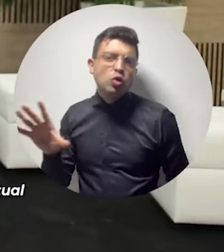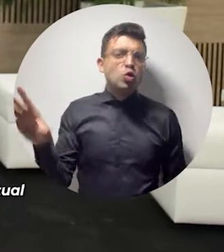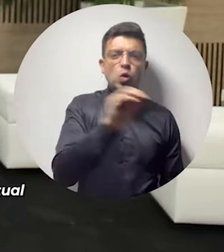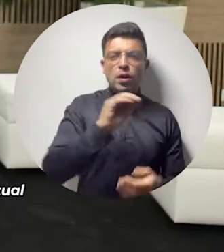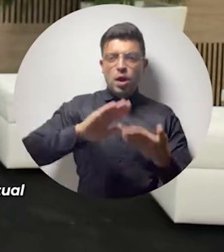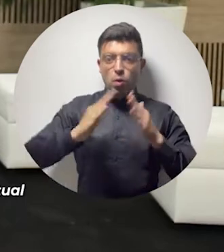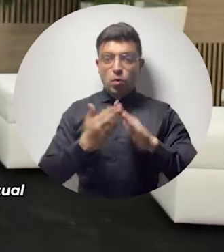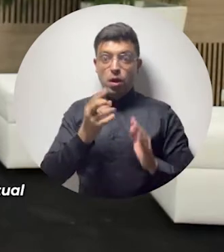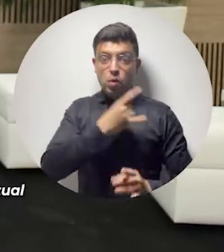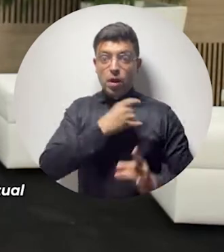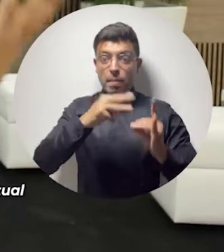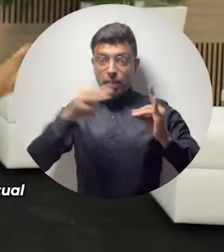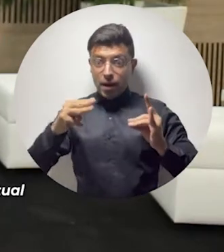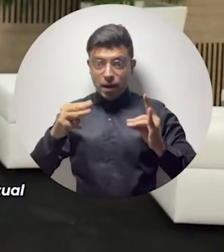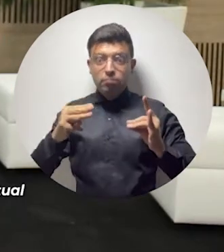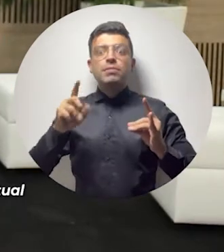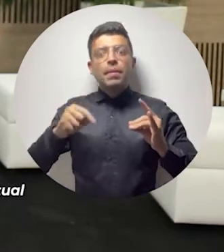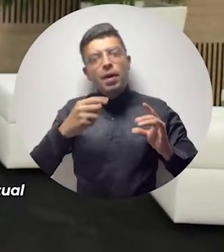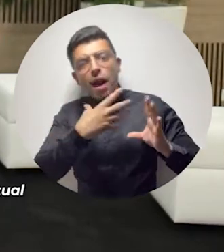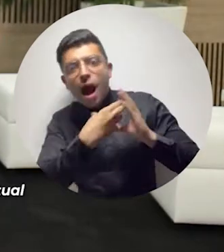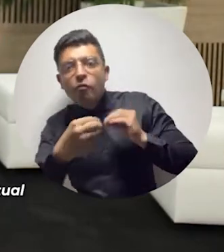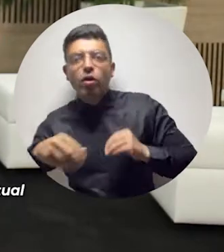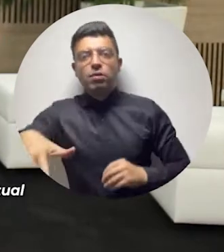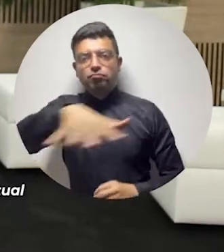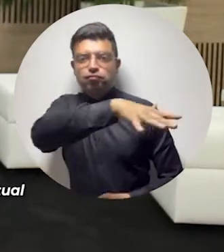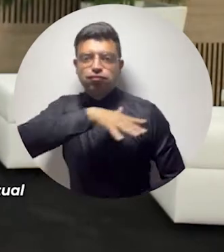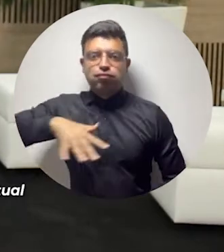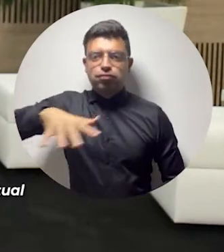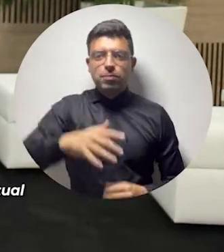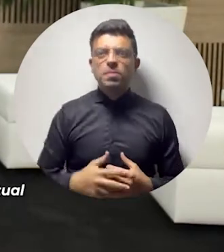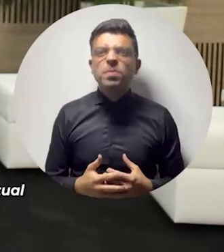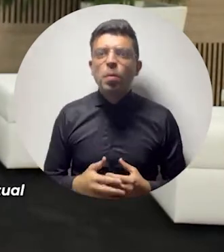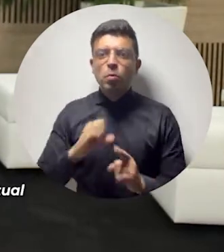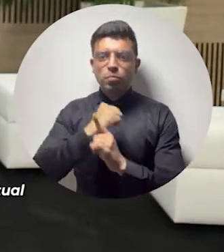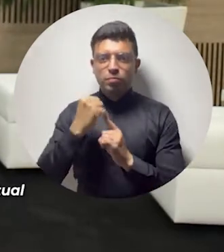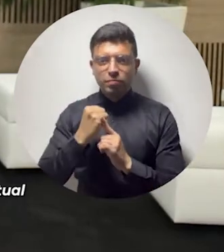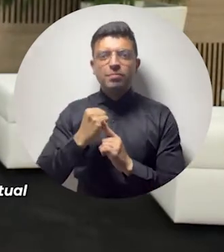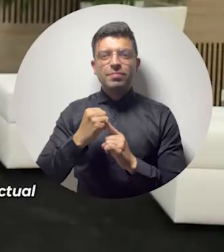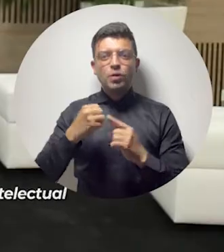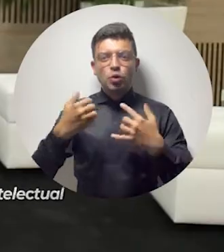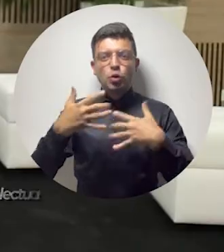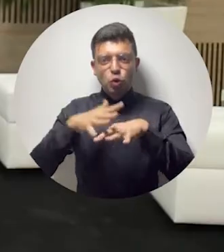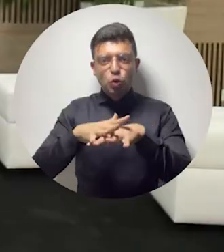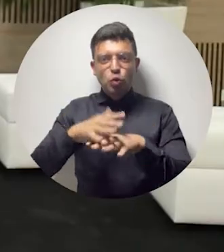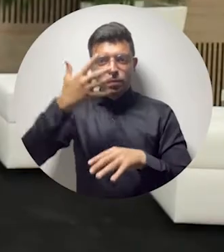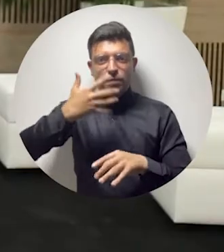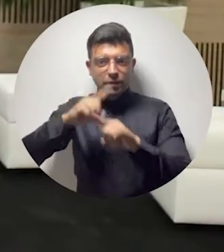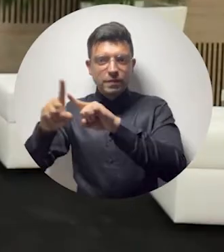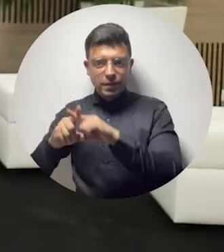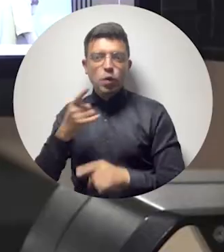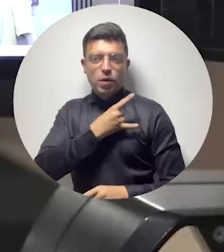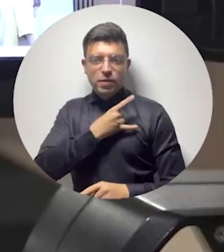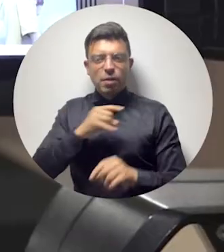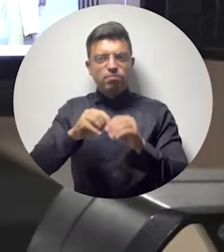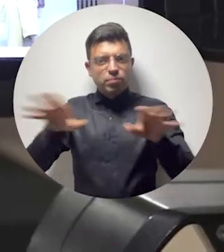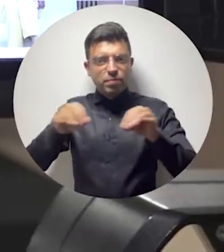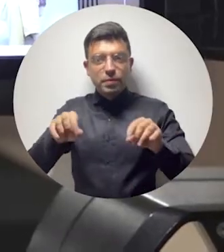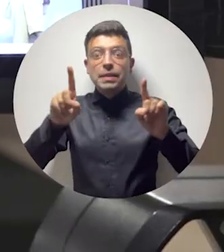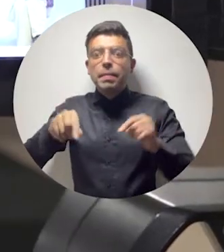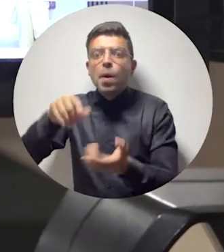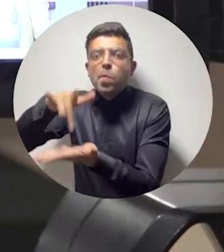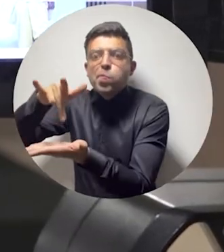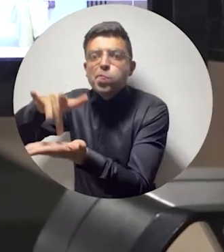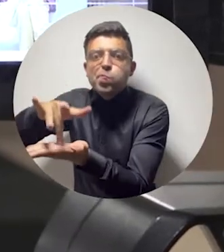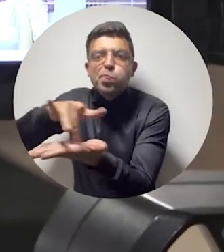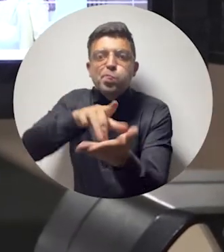toda la comunidad, no solo Unimagdalena, sino del territorio a través de las redes sociales de la universidad y también de manera presencial en